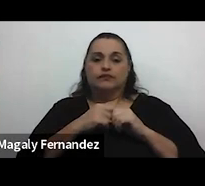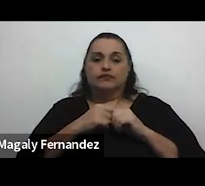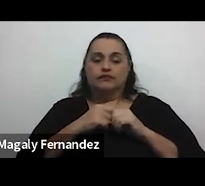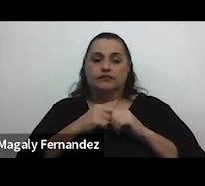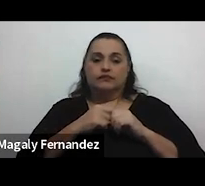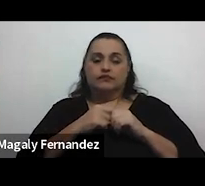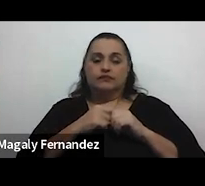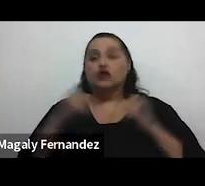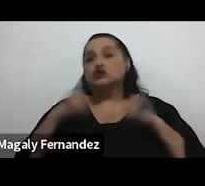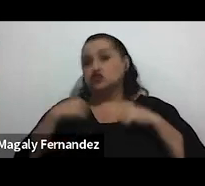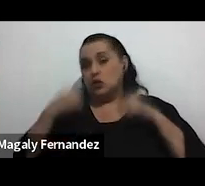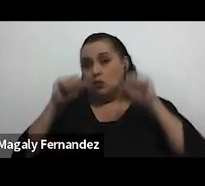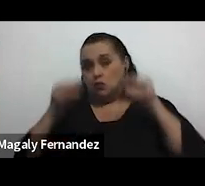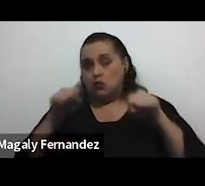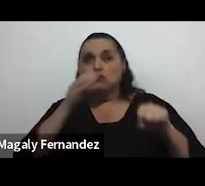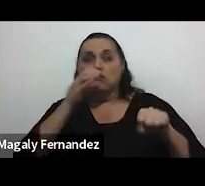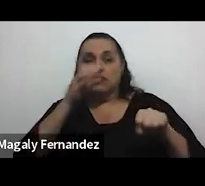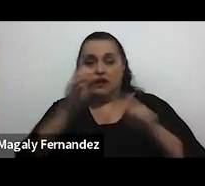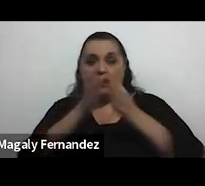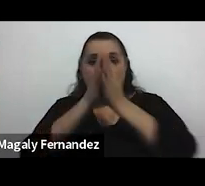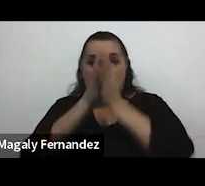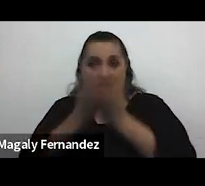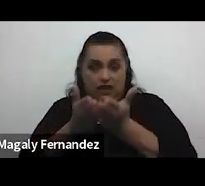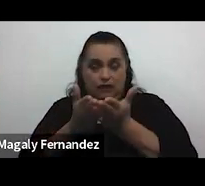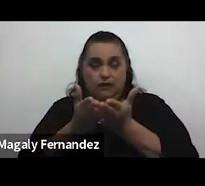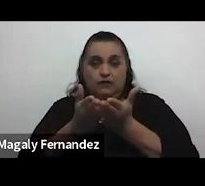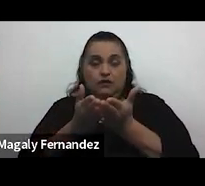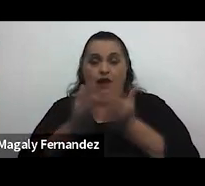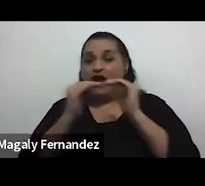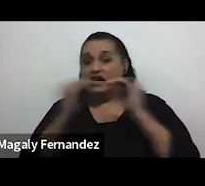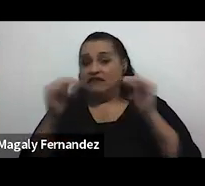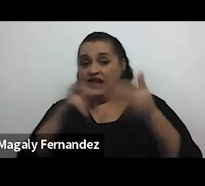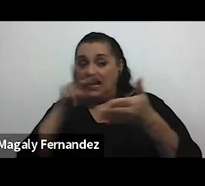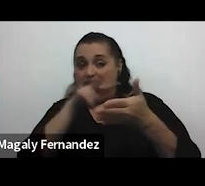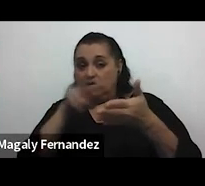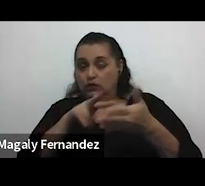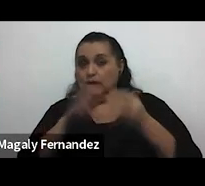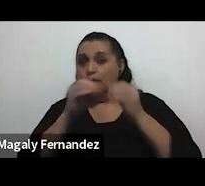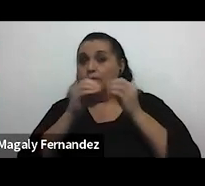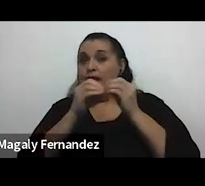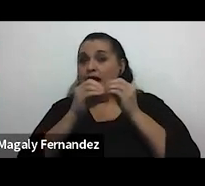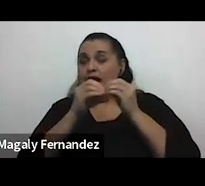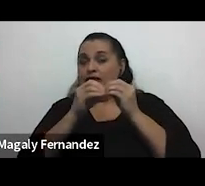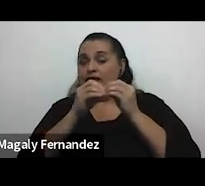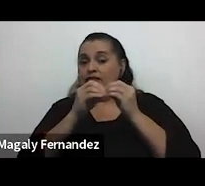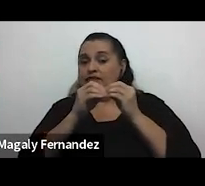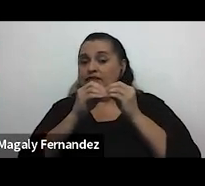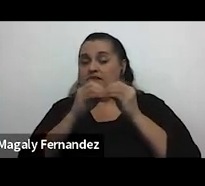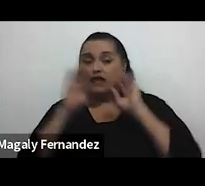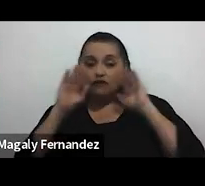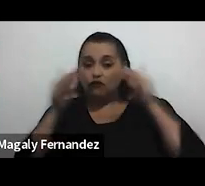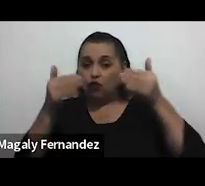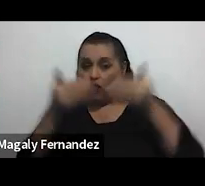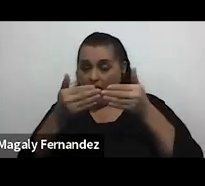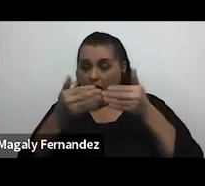yo podría recomendar digamos a nivel de ya como de lectura más más de enfocado digamos